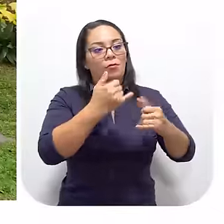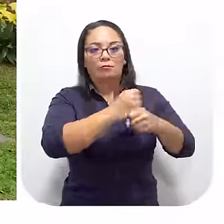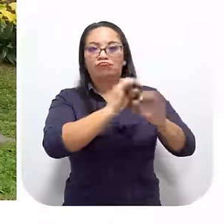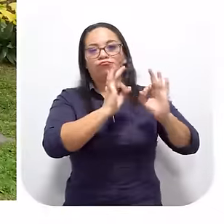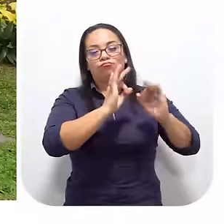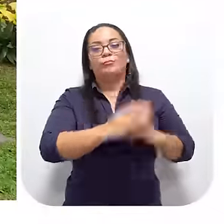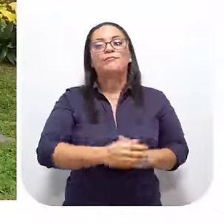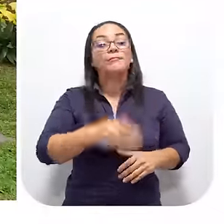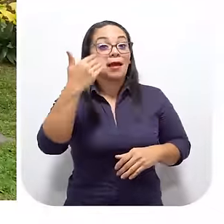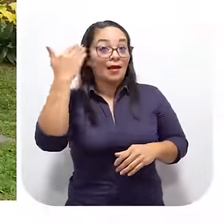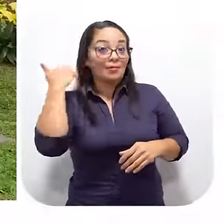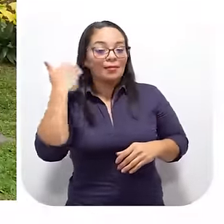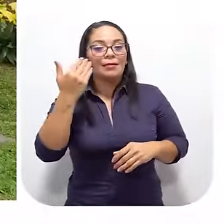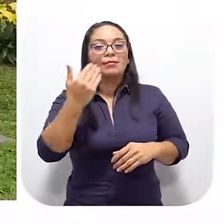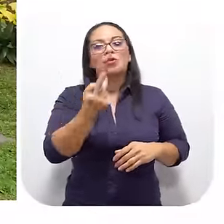turoperadores Antes